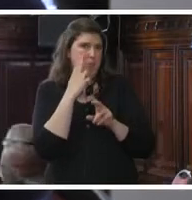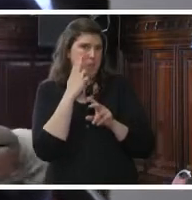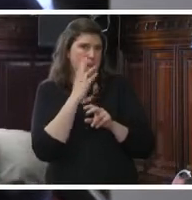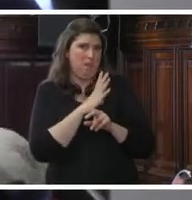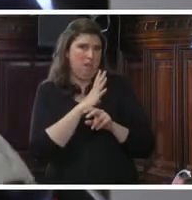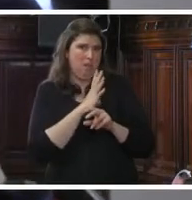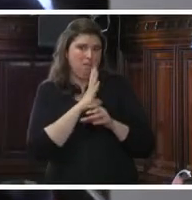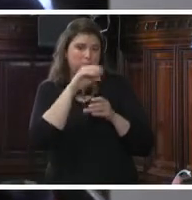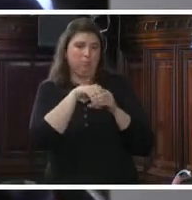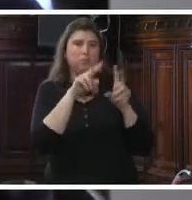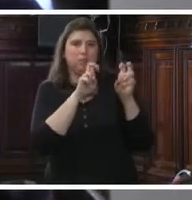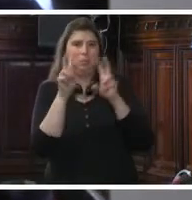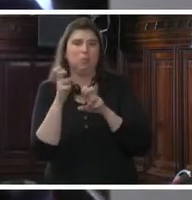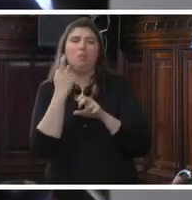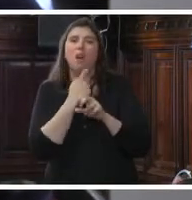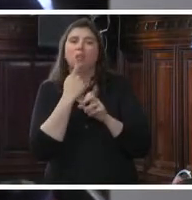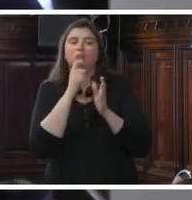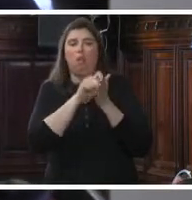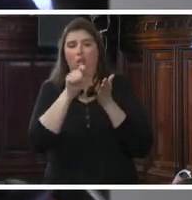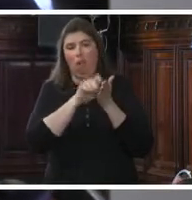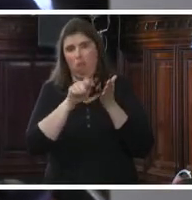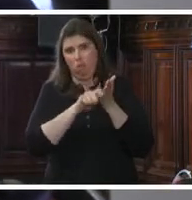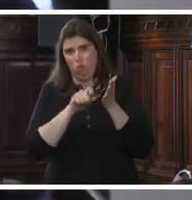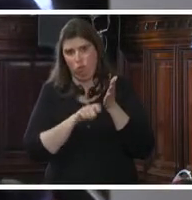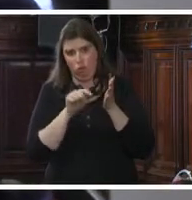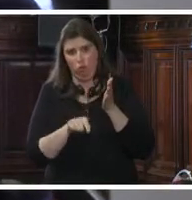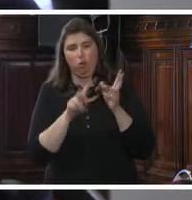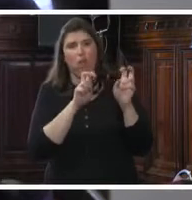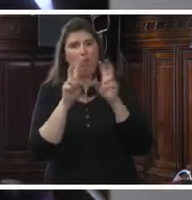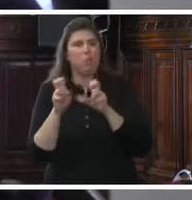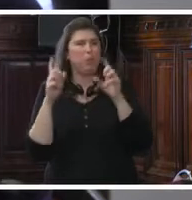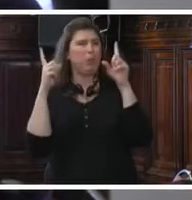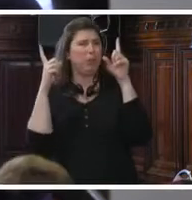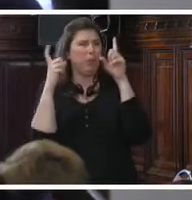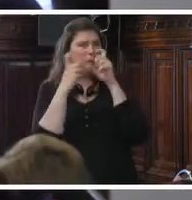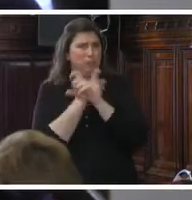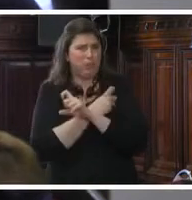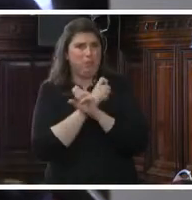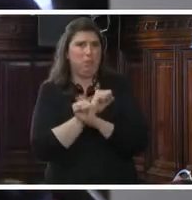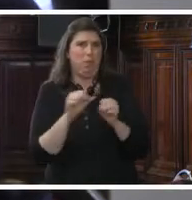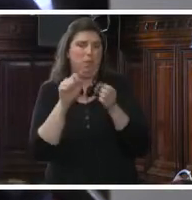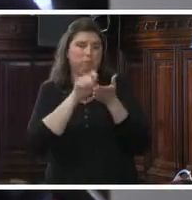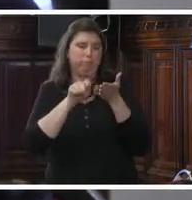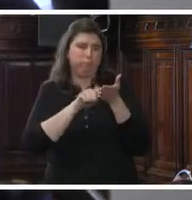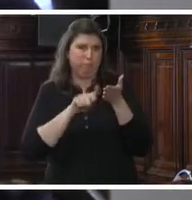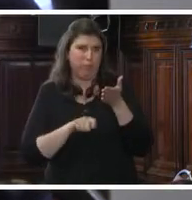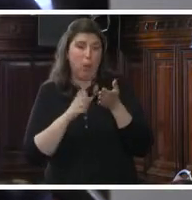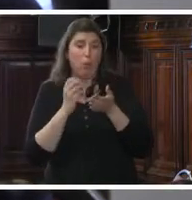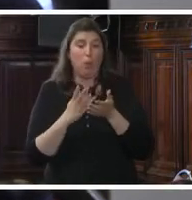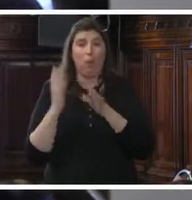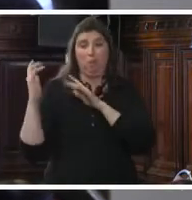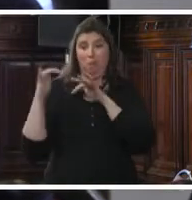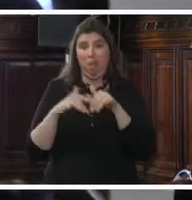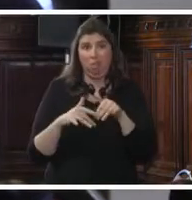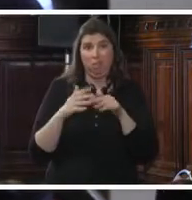tema de trata, la falta de registro, y va a ser supremamente difícil. Los desplazados internos fueron